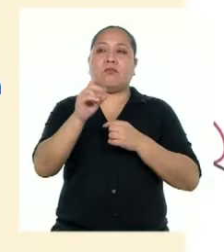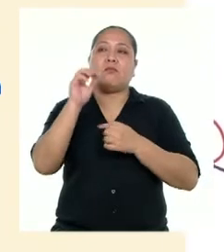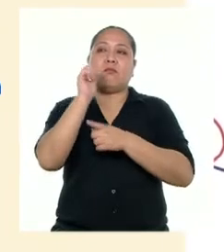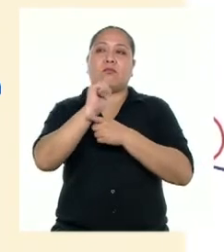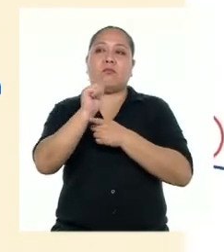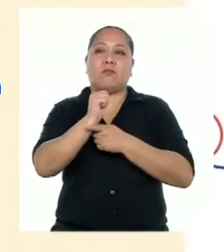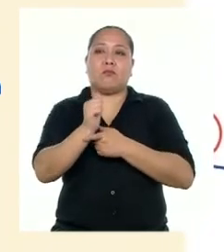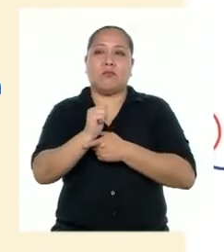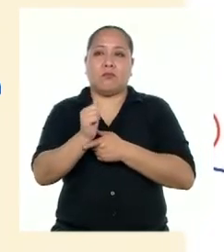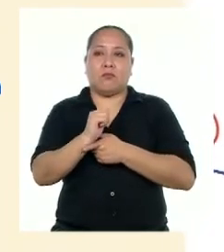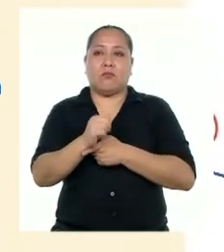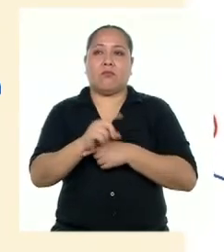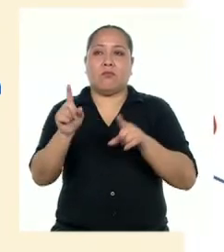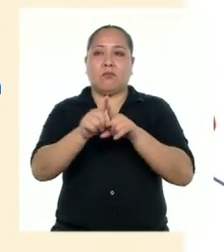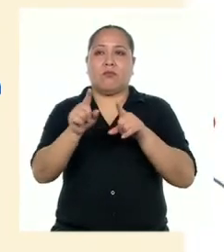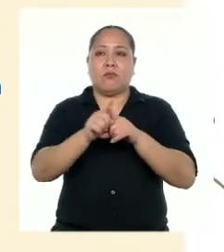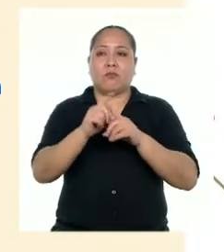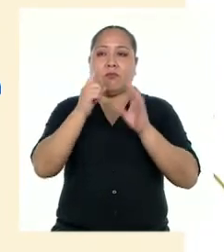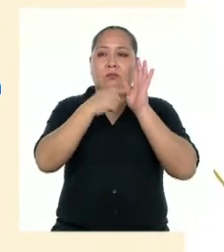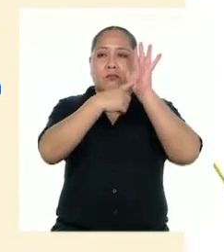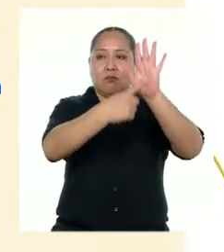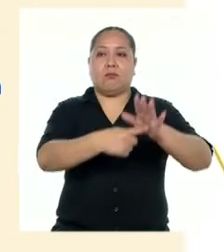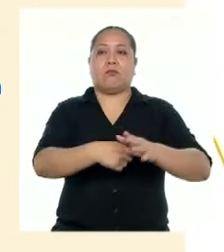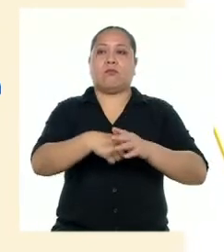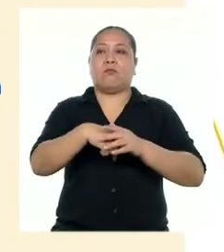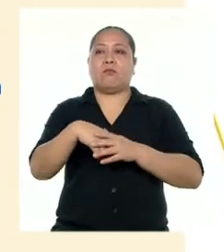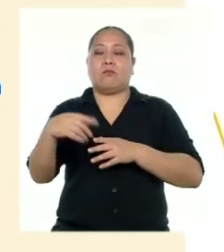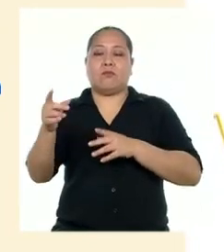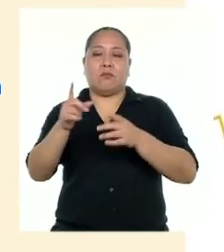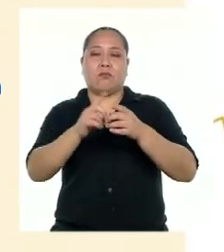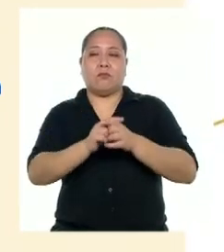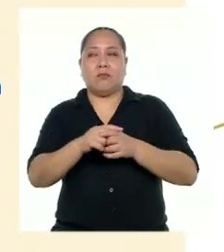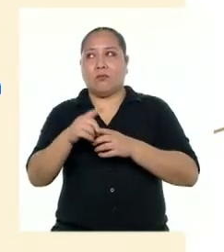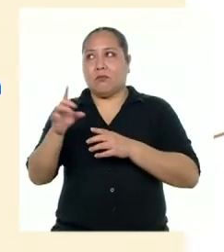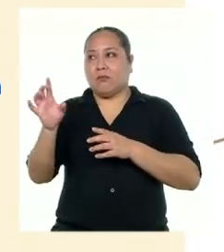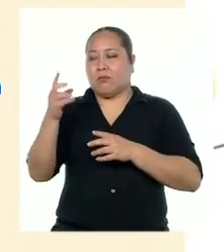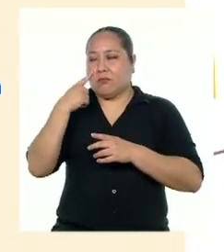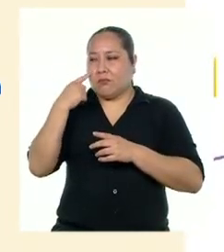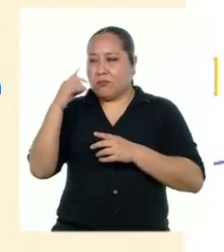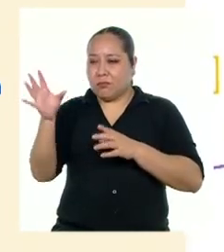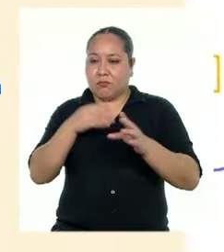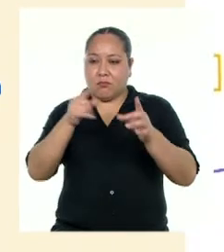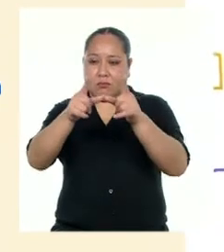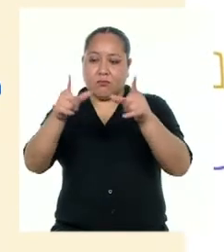adjetivos. También presenta referencias de espacio y tiempo.